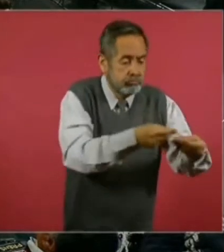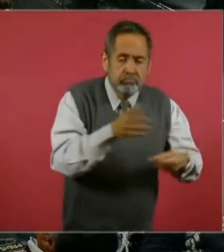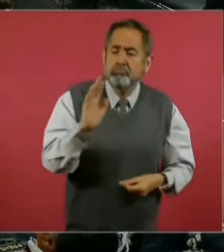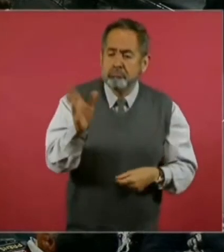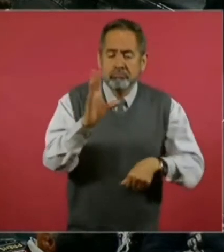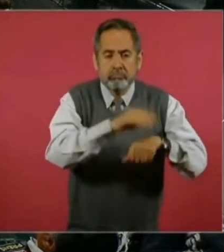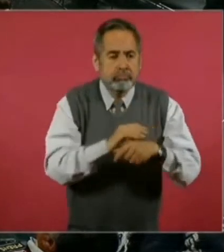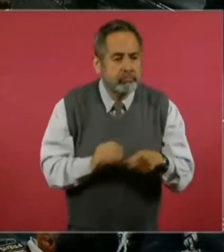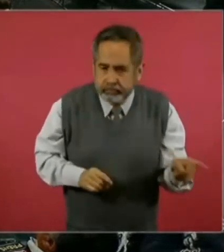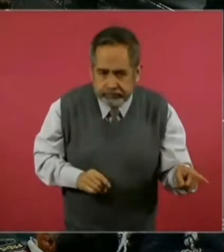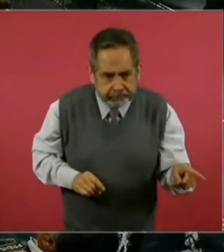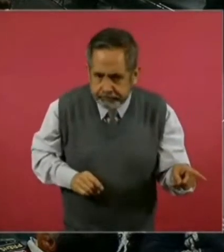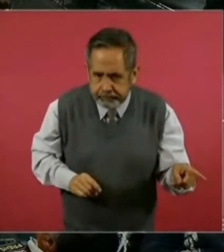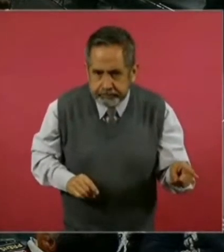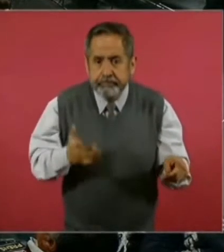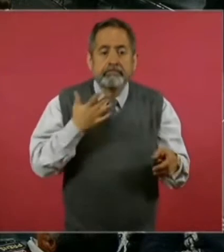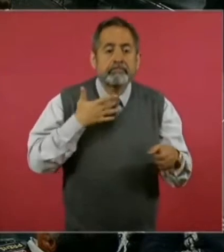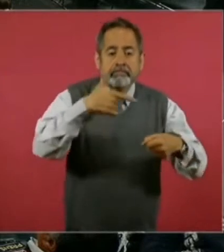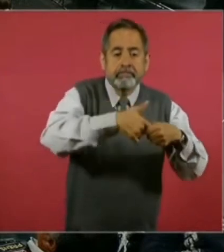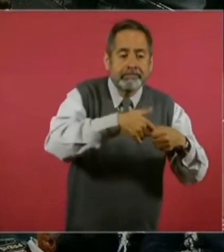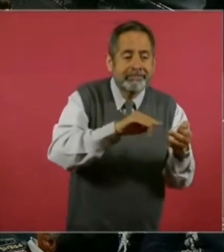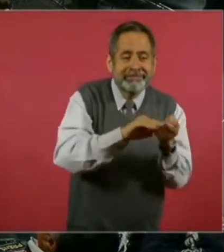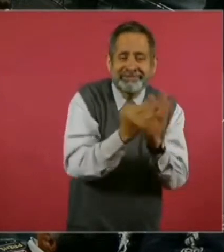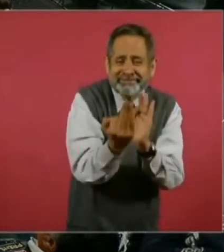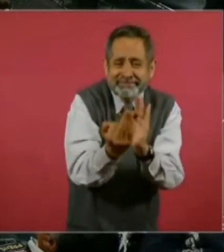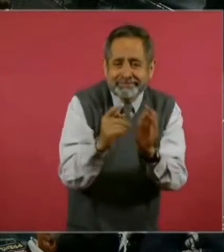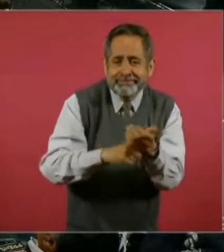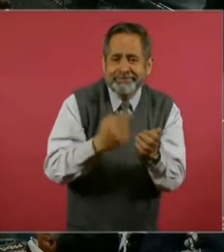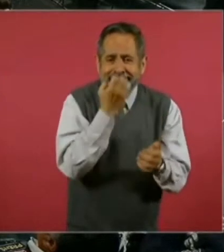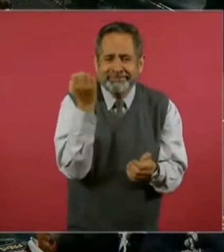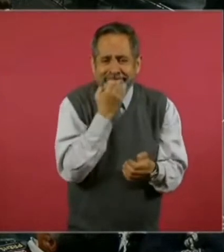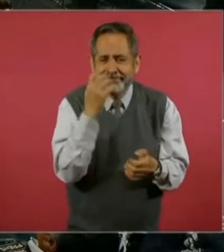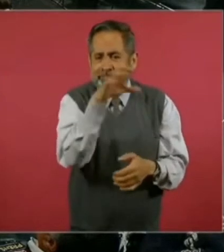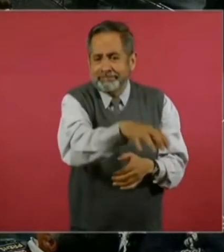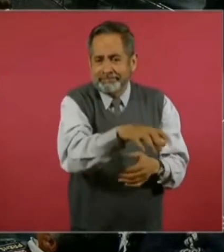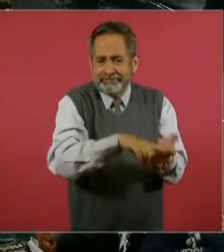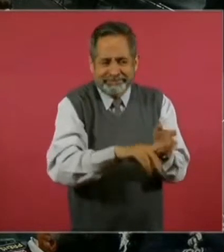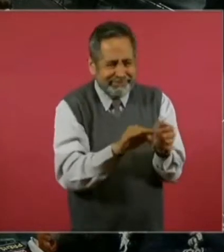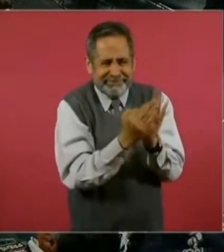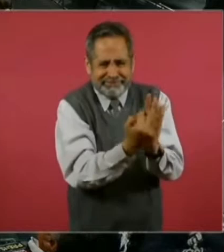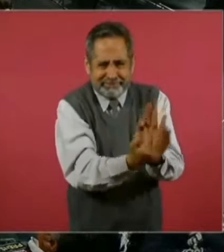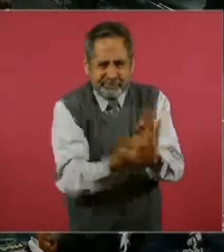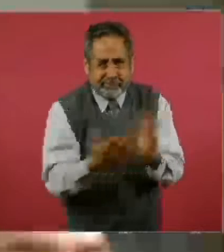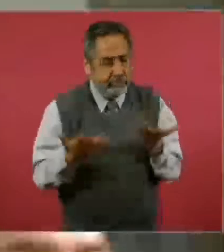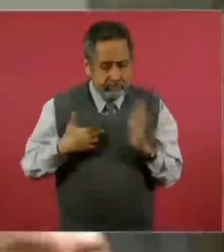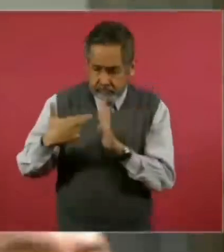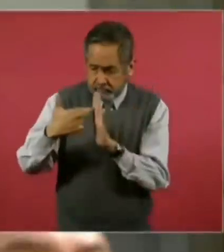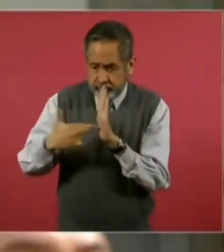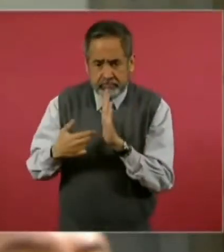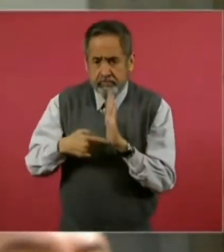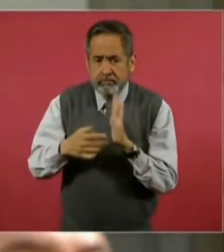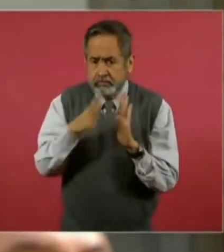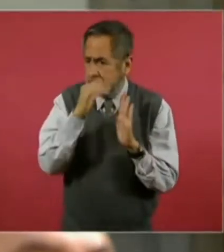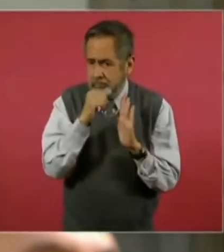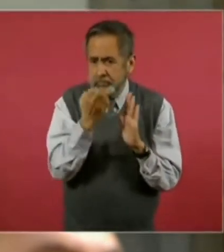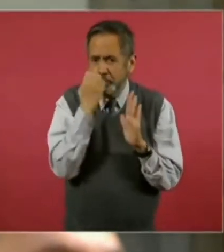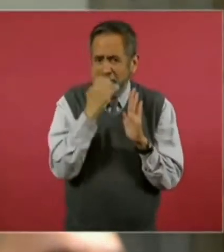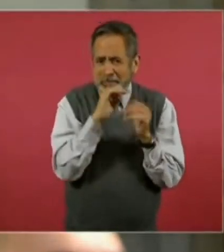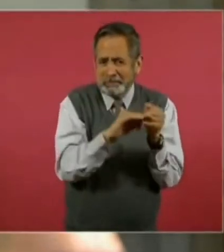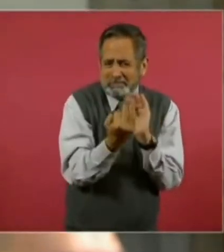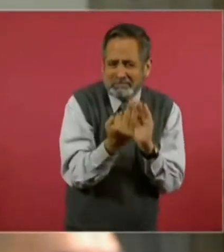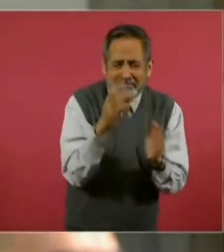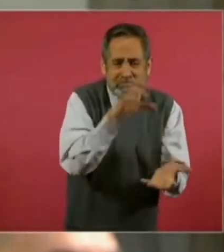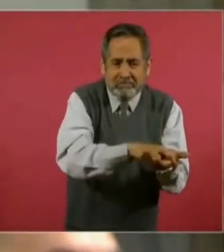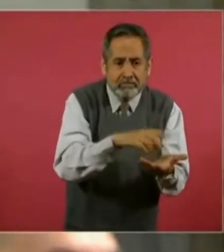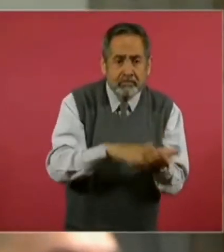pues son gasolineras que están muy cerca de escuelas. Y en este caso ellos, bueno, se atienden a la reglamentación, porque lo que dicen